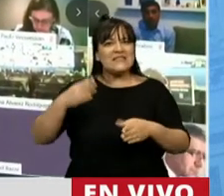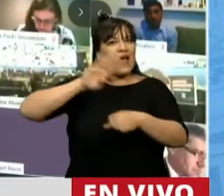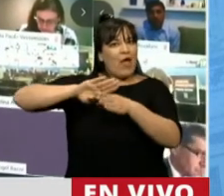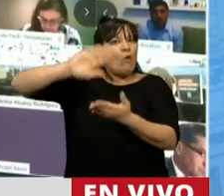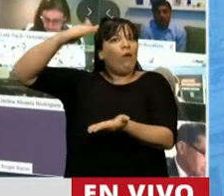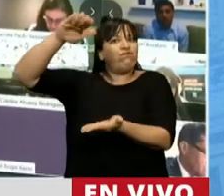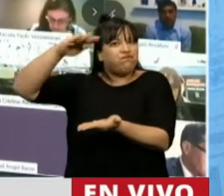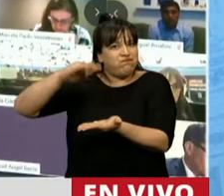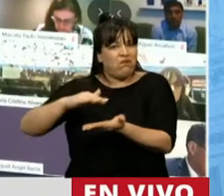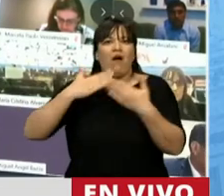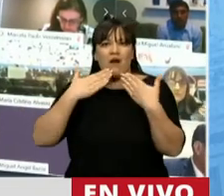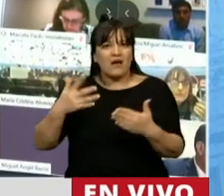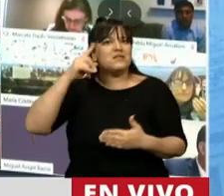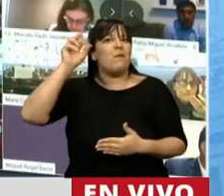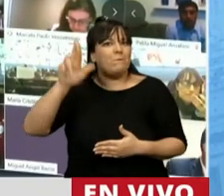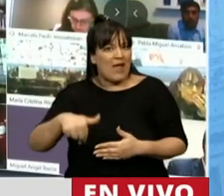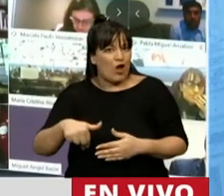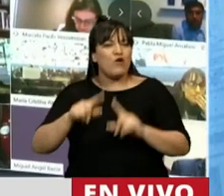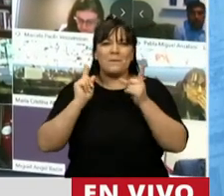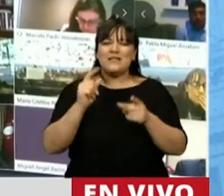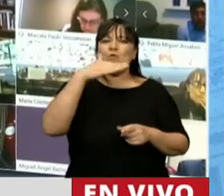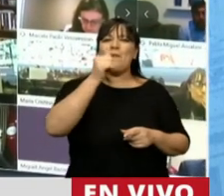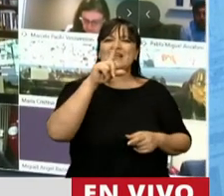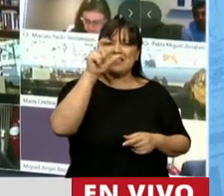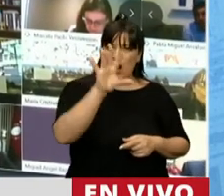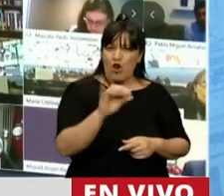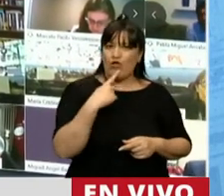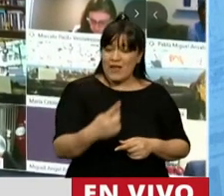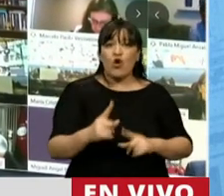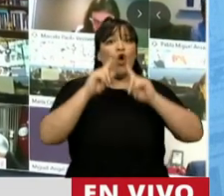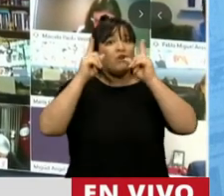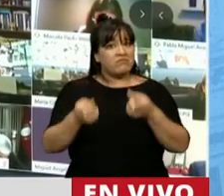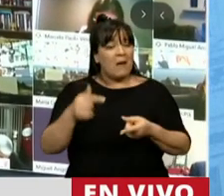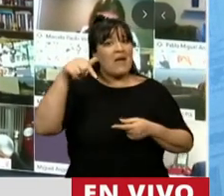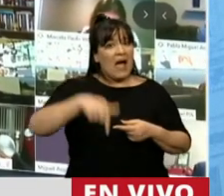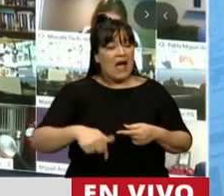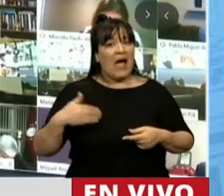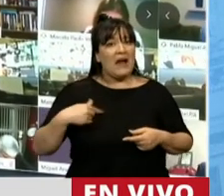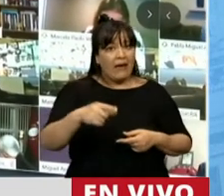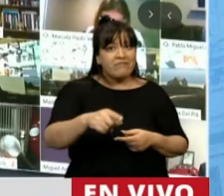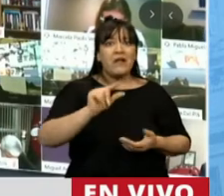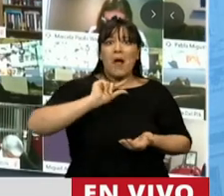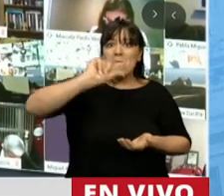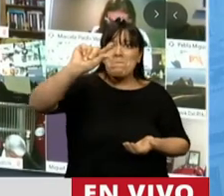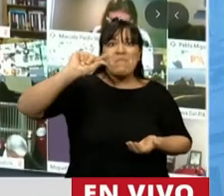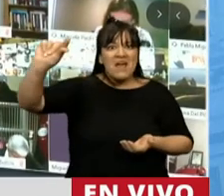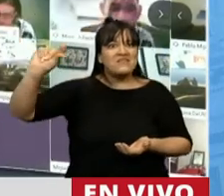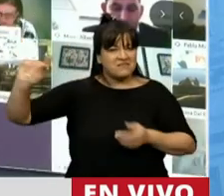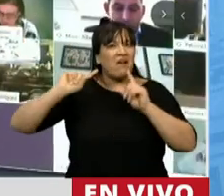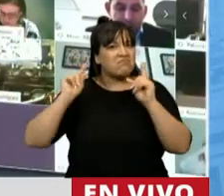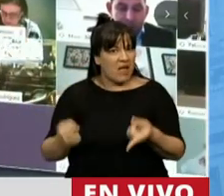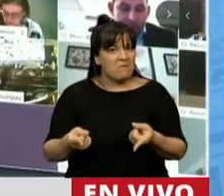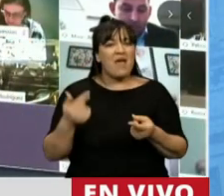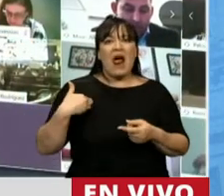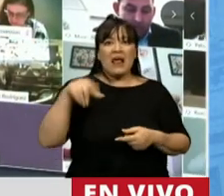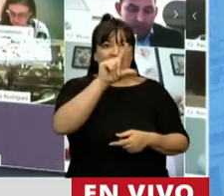solamente la desendeudó, como dijo Marcelo, sino que la hizo acreedora. Nuestro país tenía la posibilidad